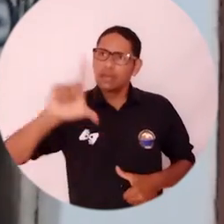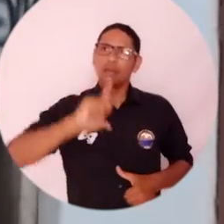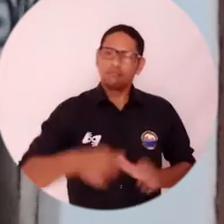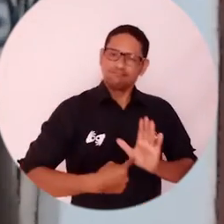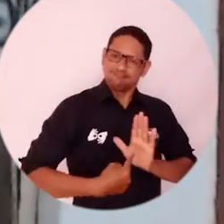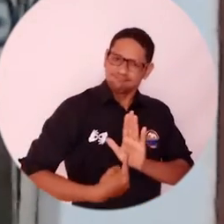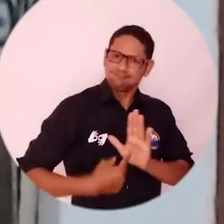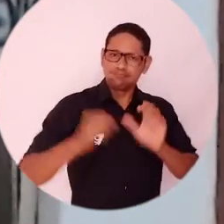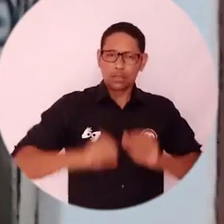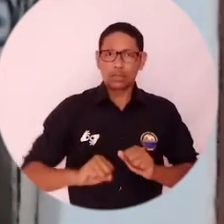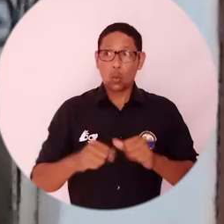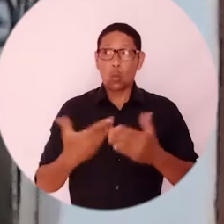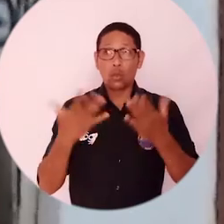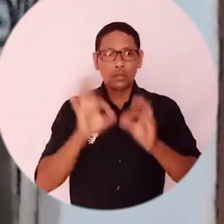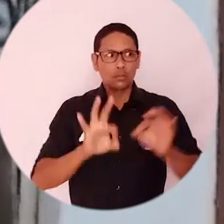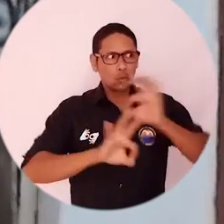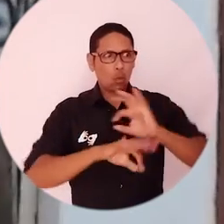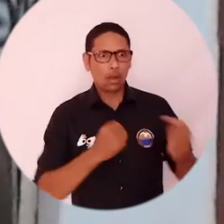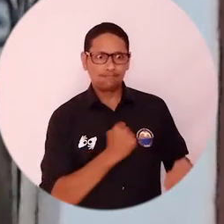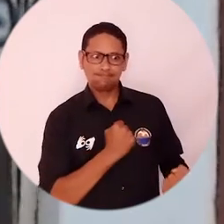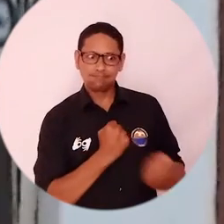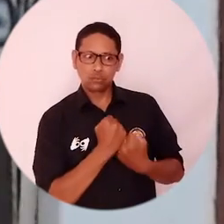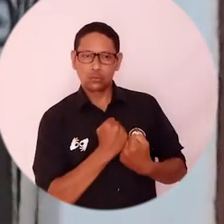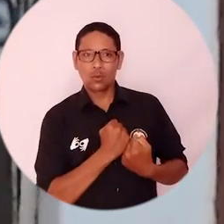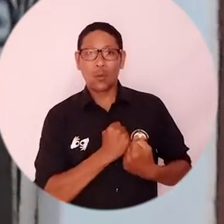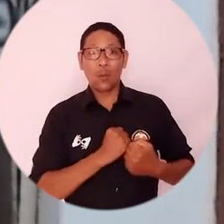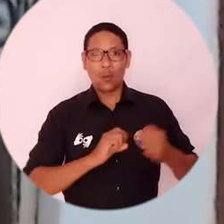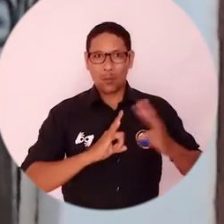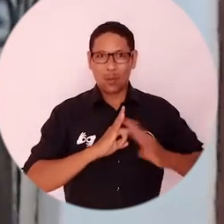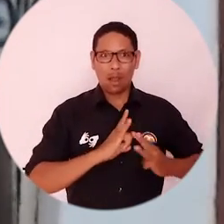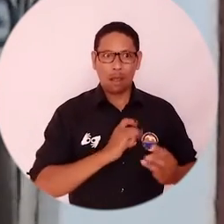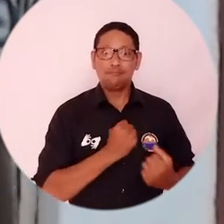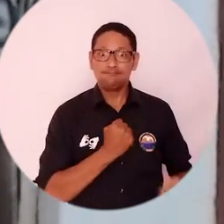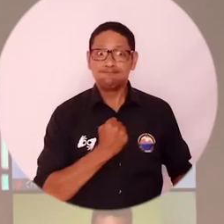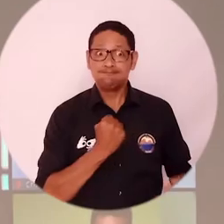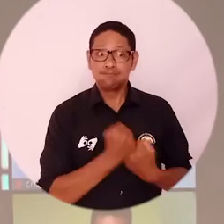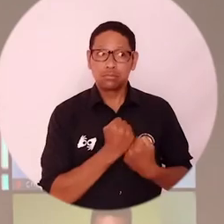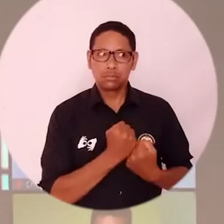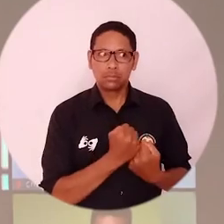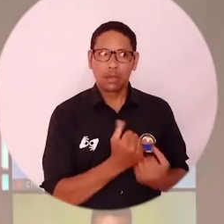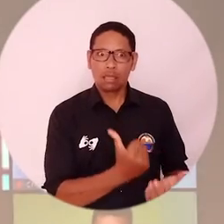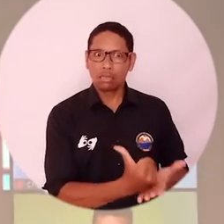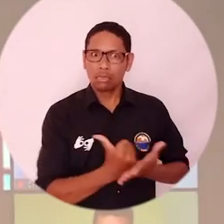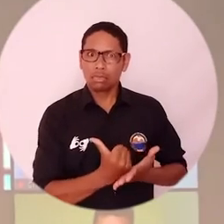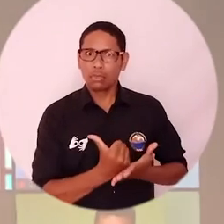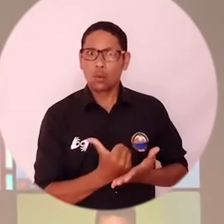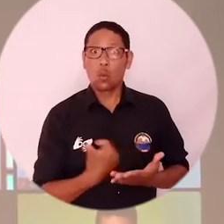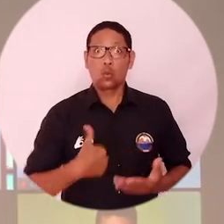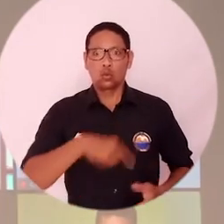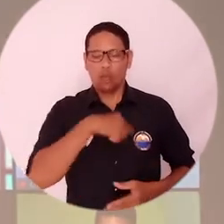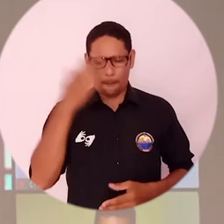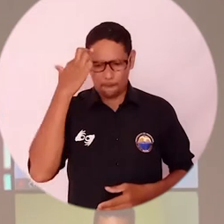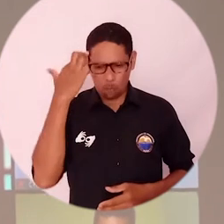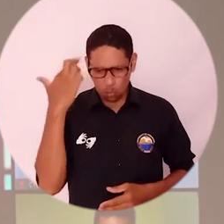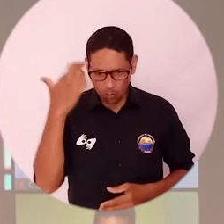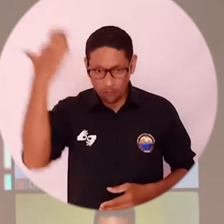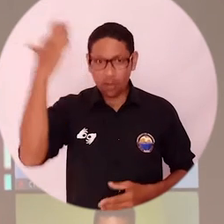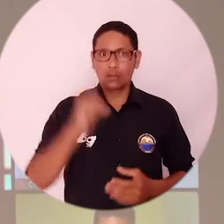un gran impulso que la universidad hace para que nosotros podamos crecer tanto profesionales como